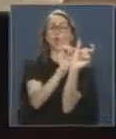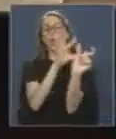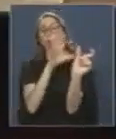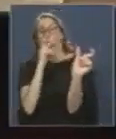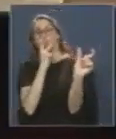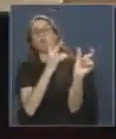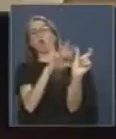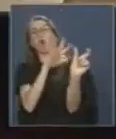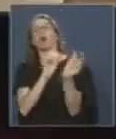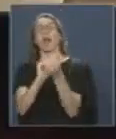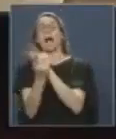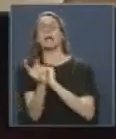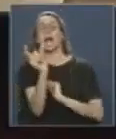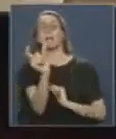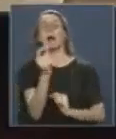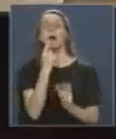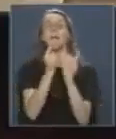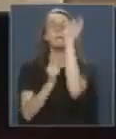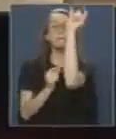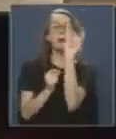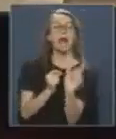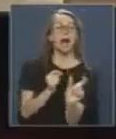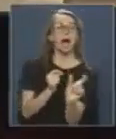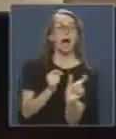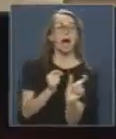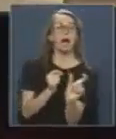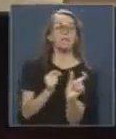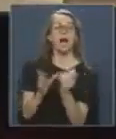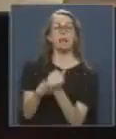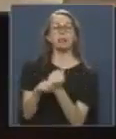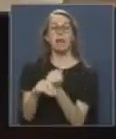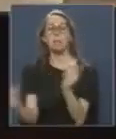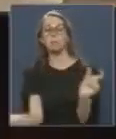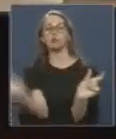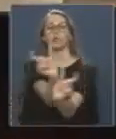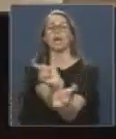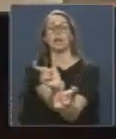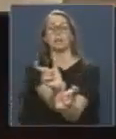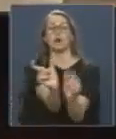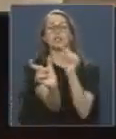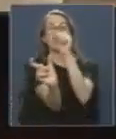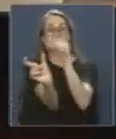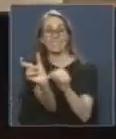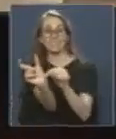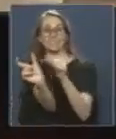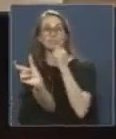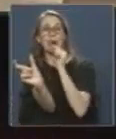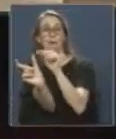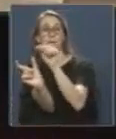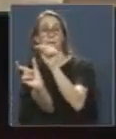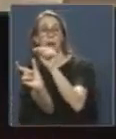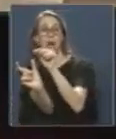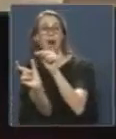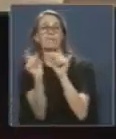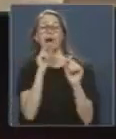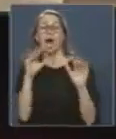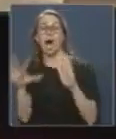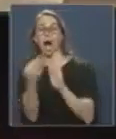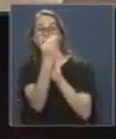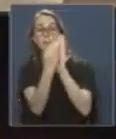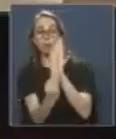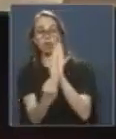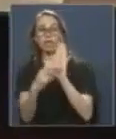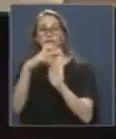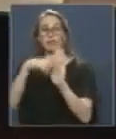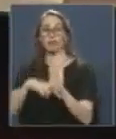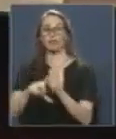que podríamos denominar palabras tramposas. Estas palabras, al usarse en proyectos de ley